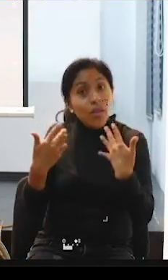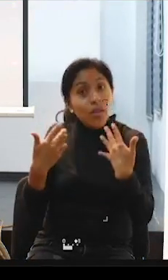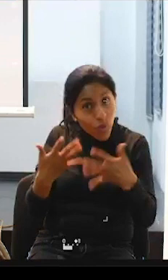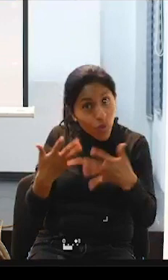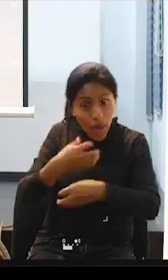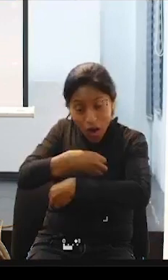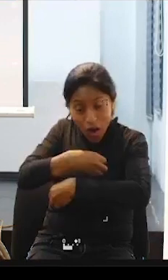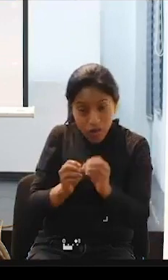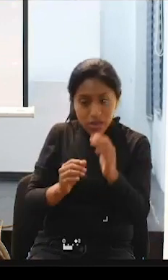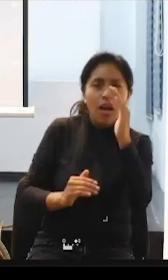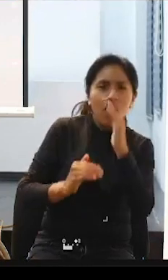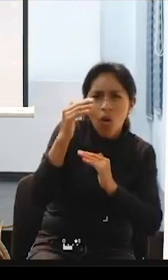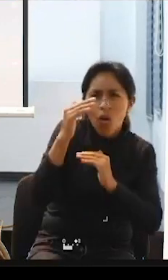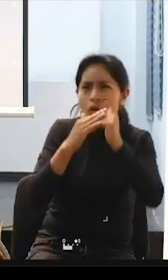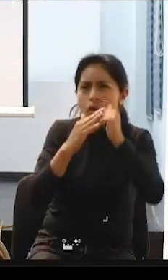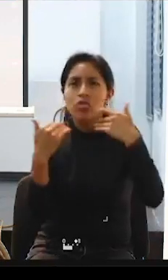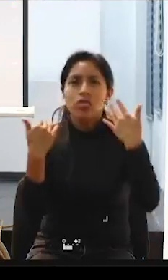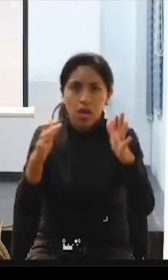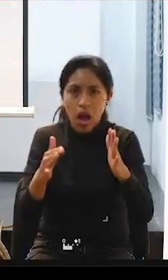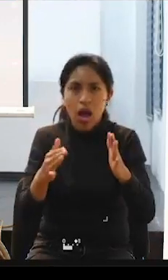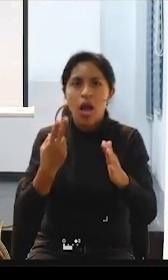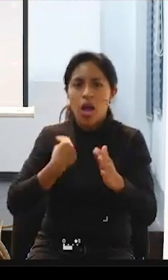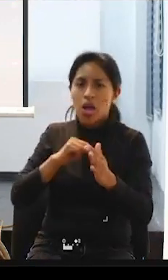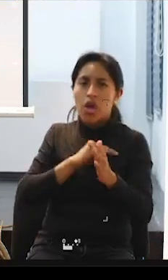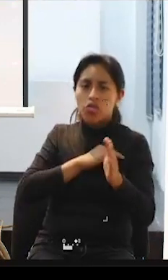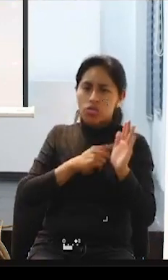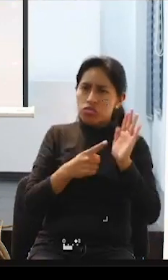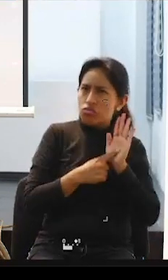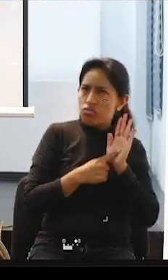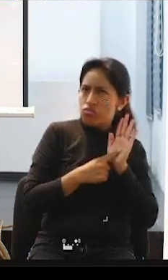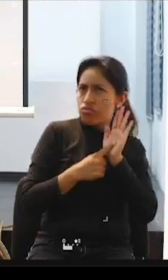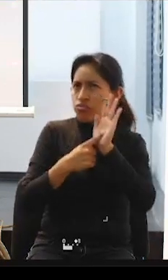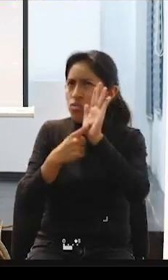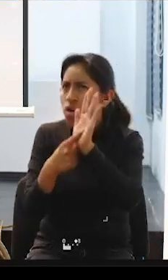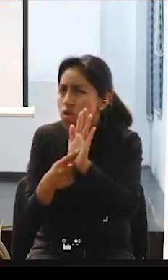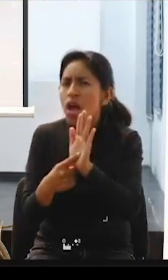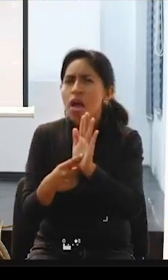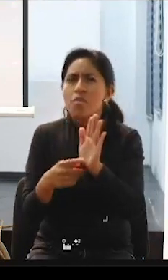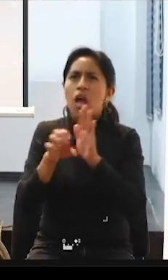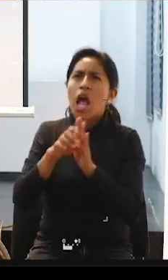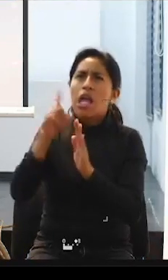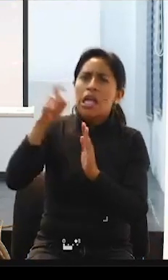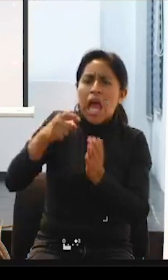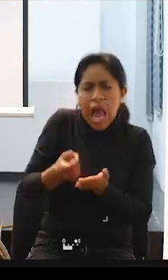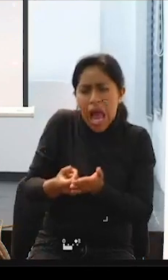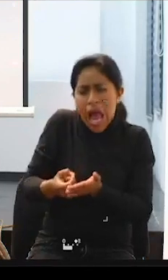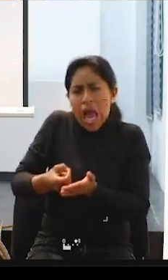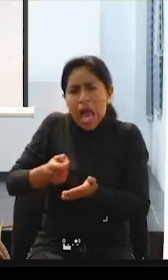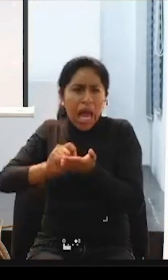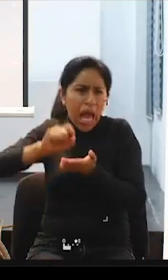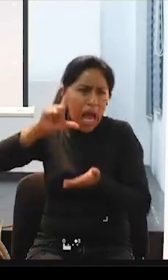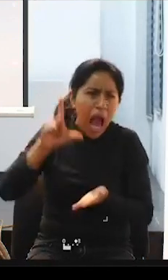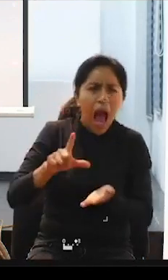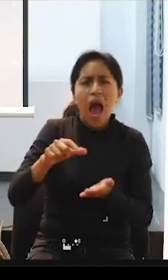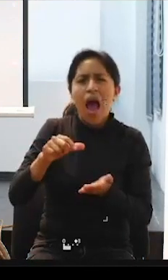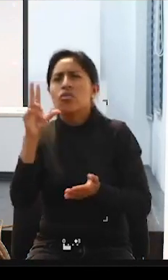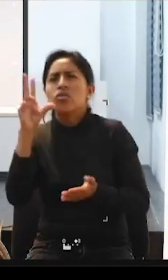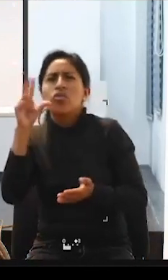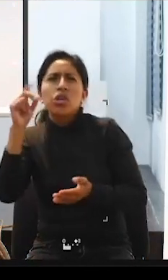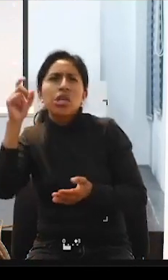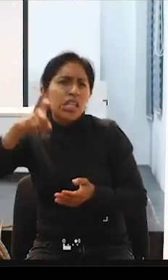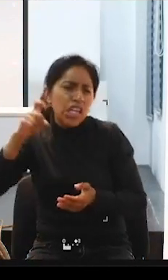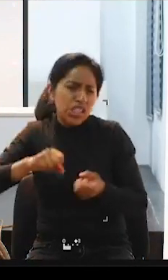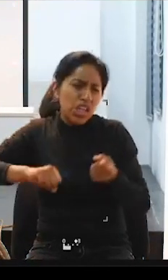demostrar que no solo es mucho más económico tener asistencia personal, no solo es mucho más